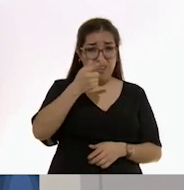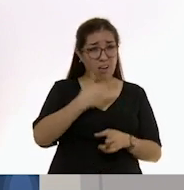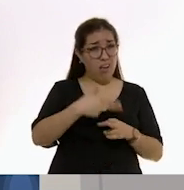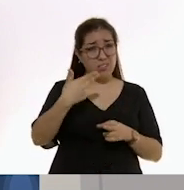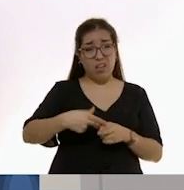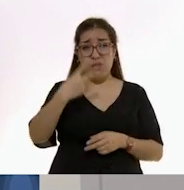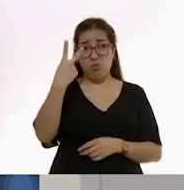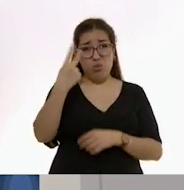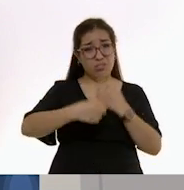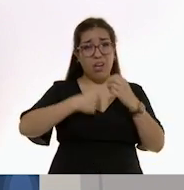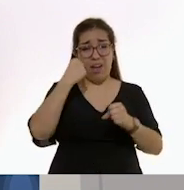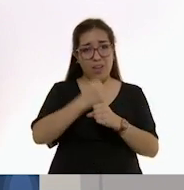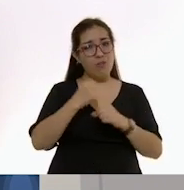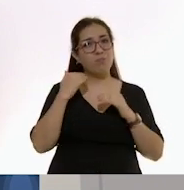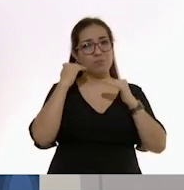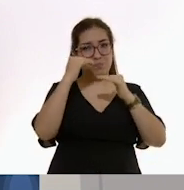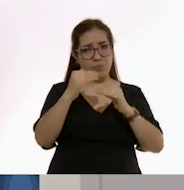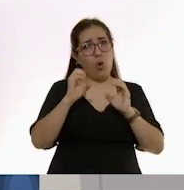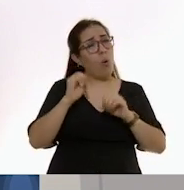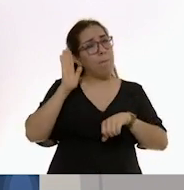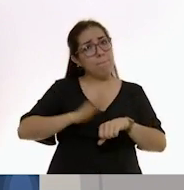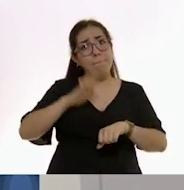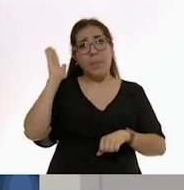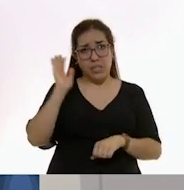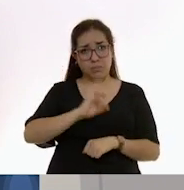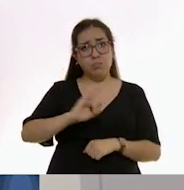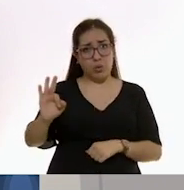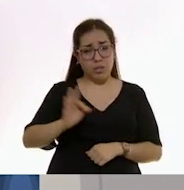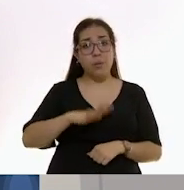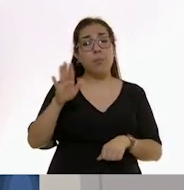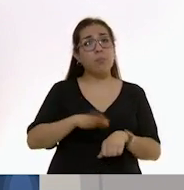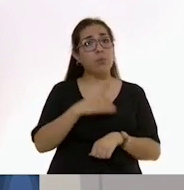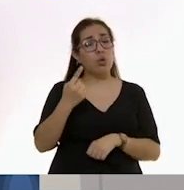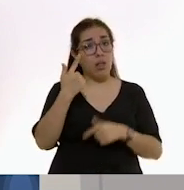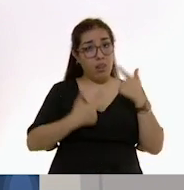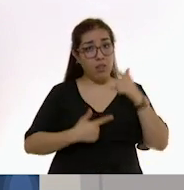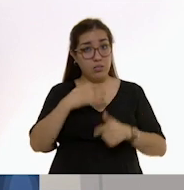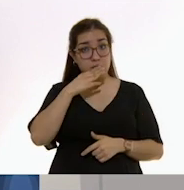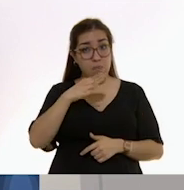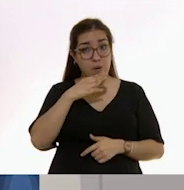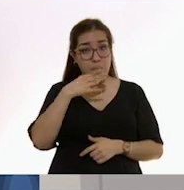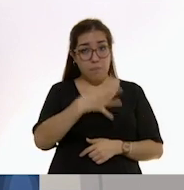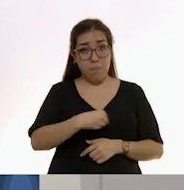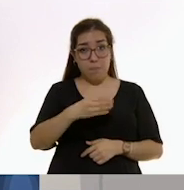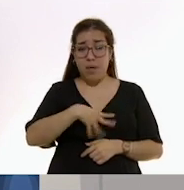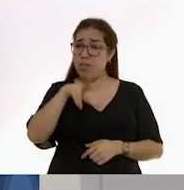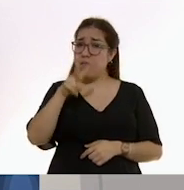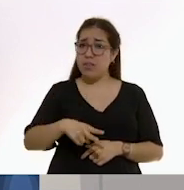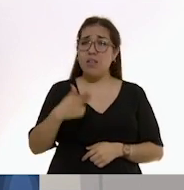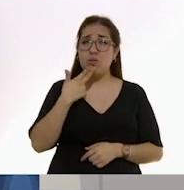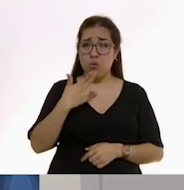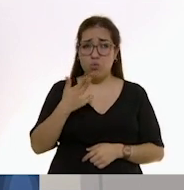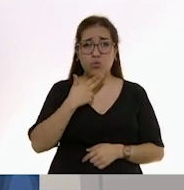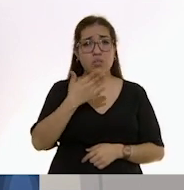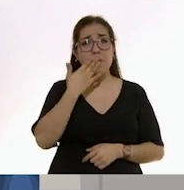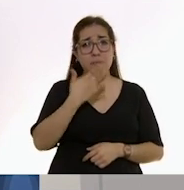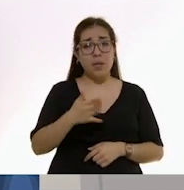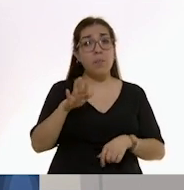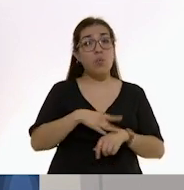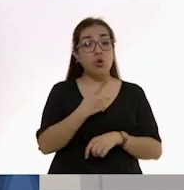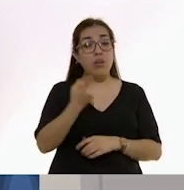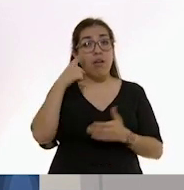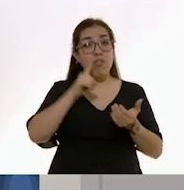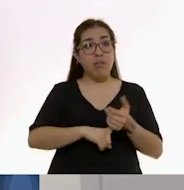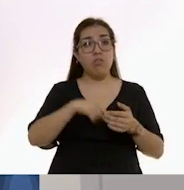quieran hasta los 2 años o más, porque la leche de mamá sigue siendo muy nutritiva, porque tiene proteínas,